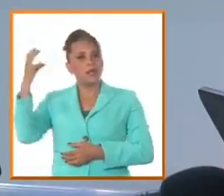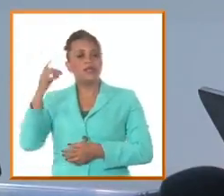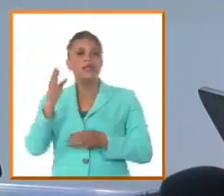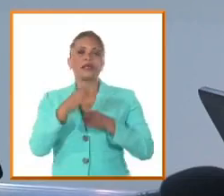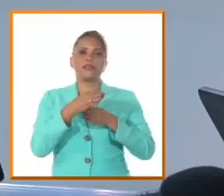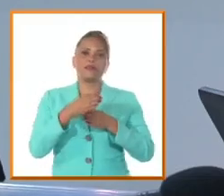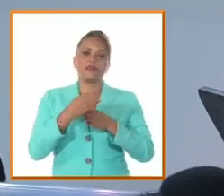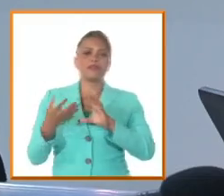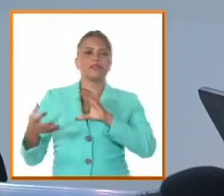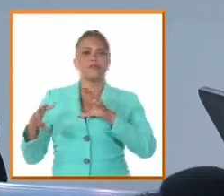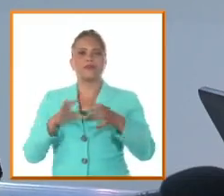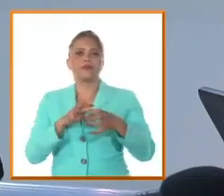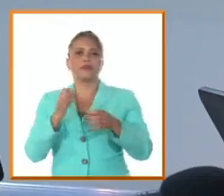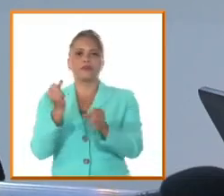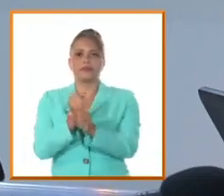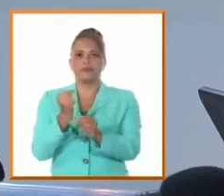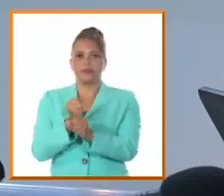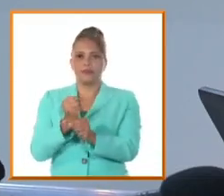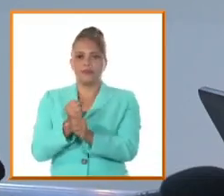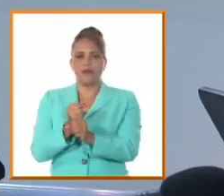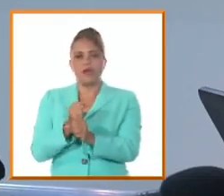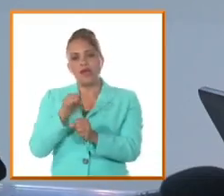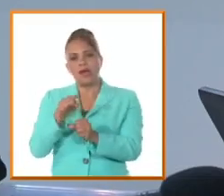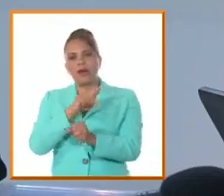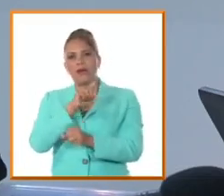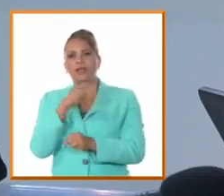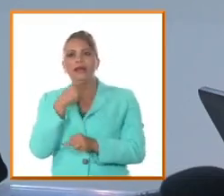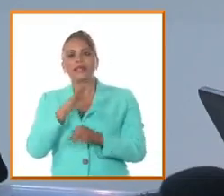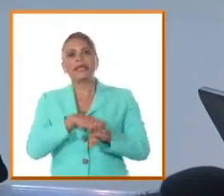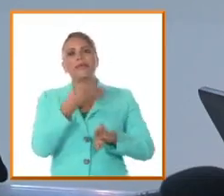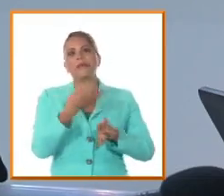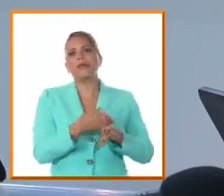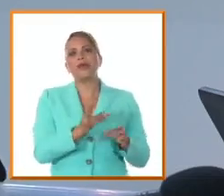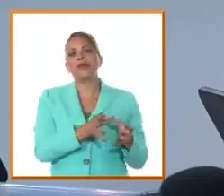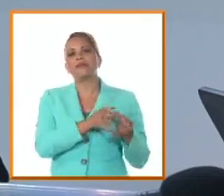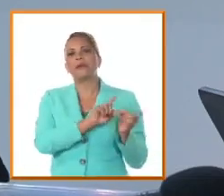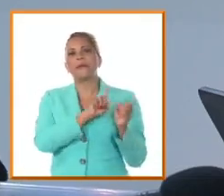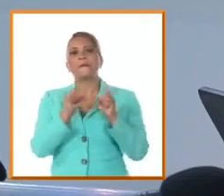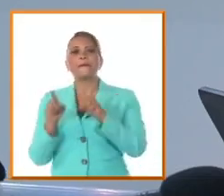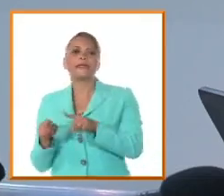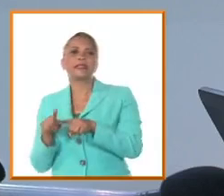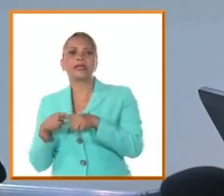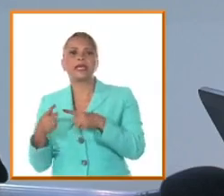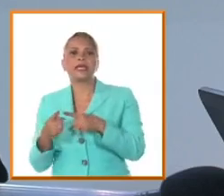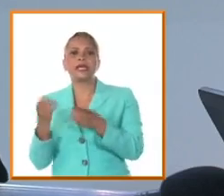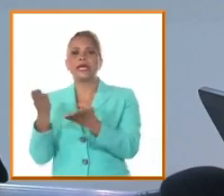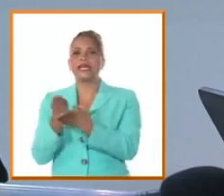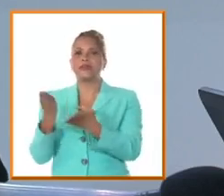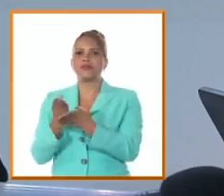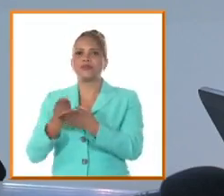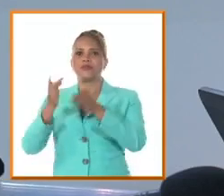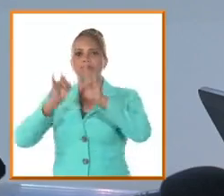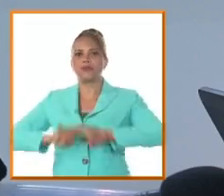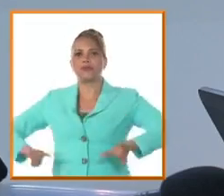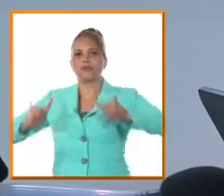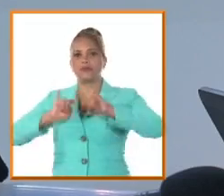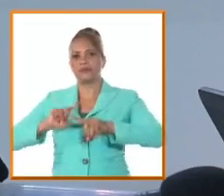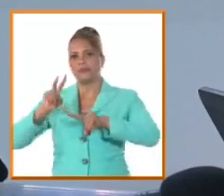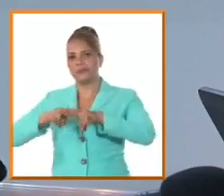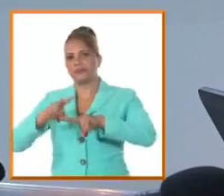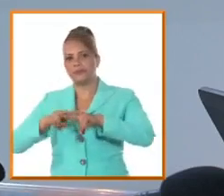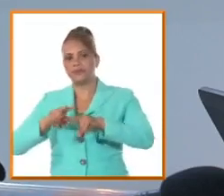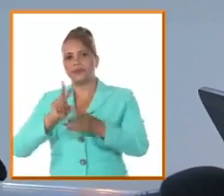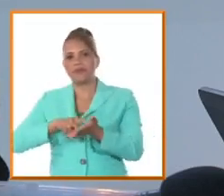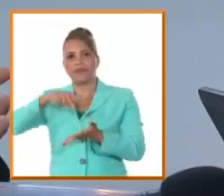determinados arreglos ahora después pasa sus estudios en la Universidad de La Habana su